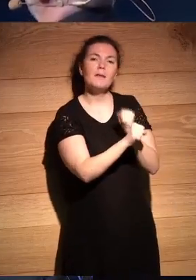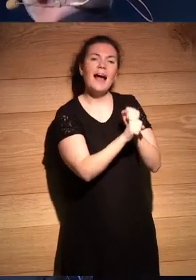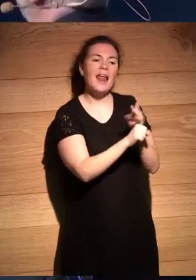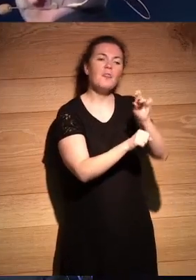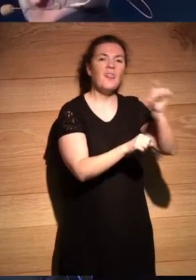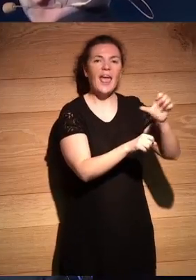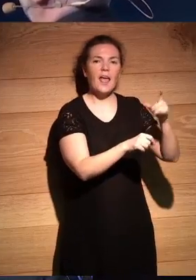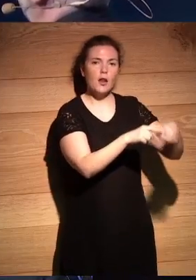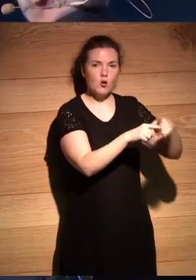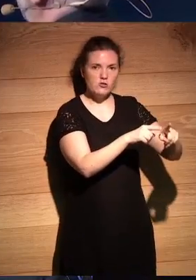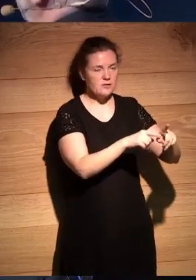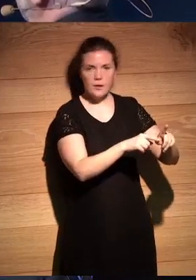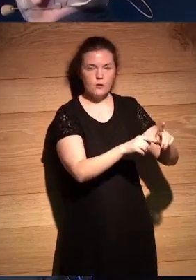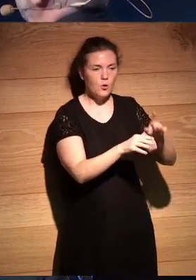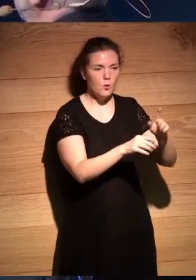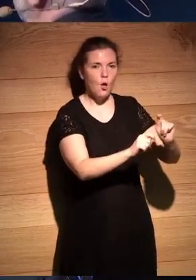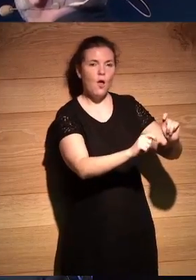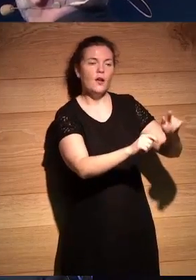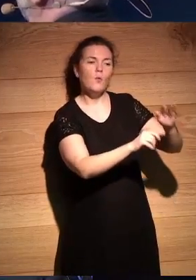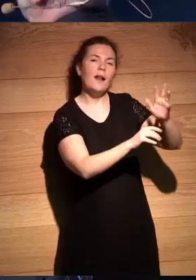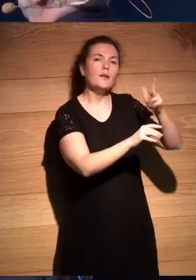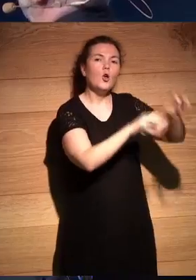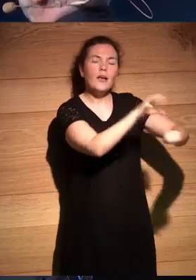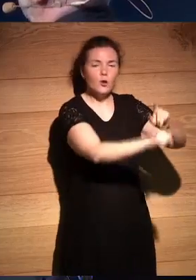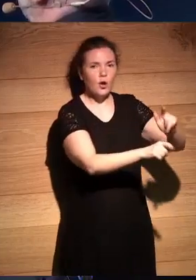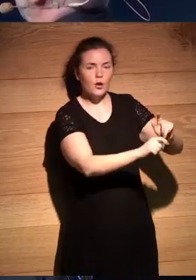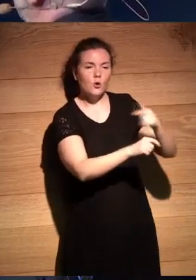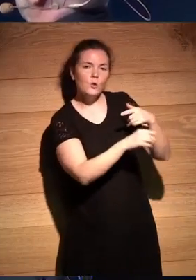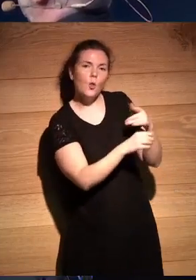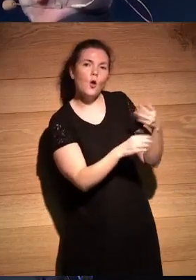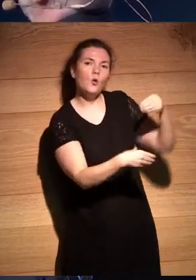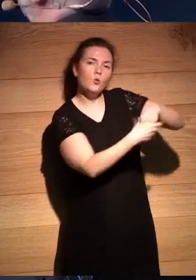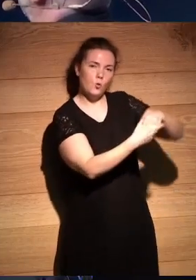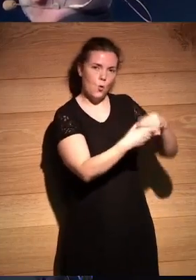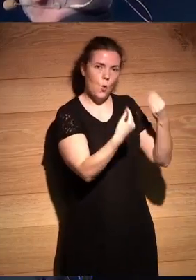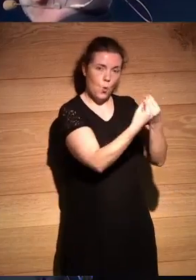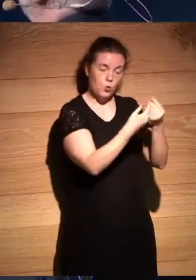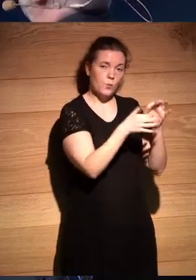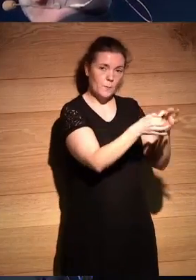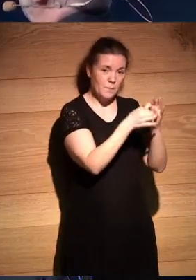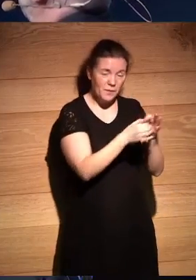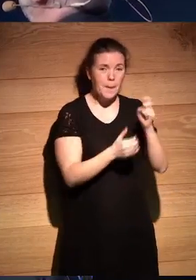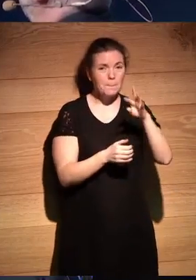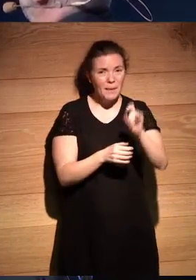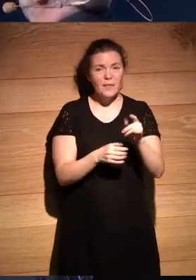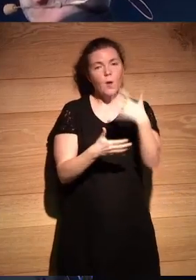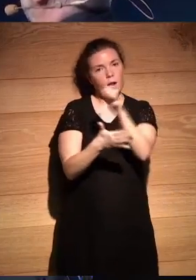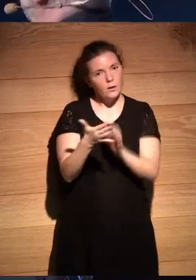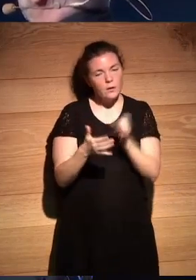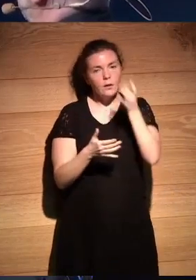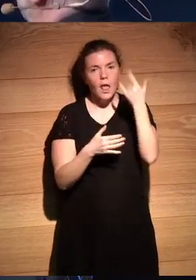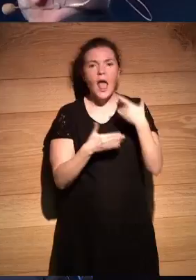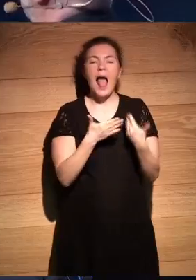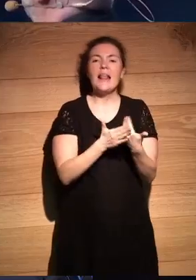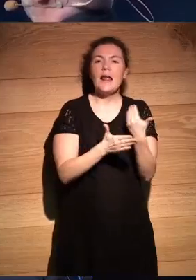desde una cosa no solo por la evidente presencia de Paty en el equipo que condicionaba toda la narrativa que nosotros pudiéramos generar como Altair